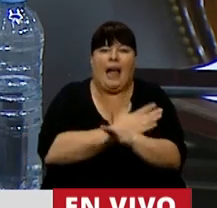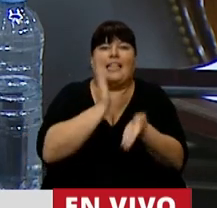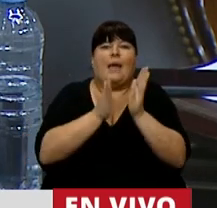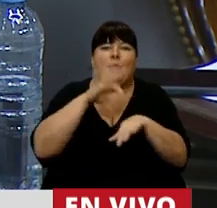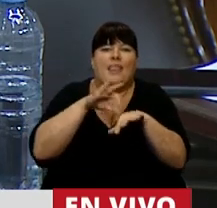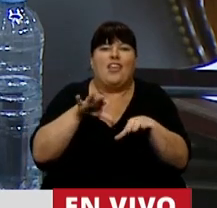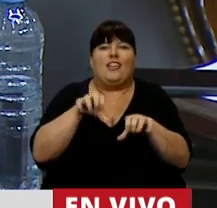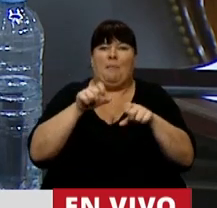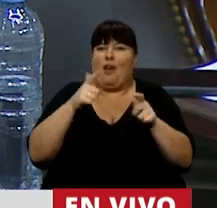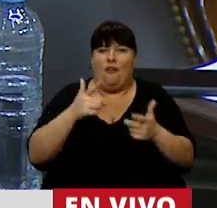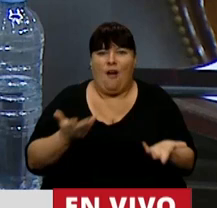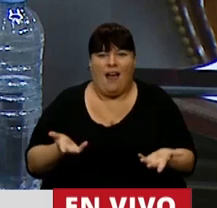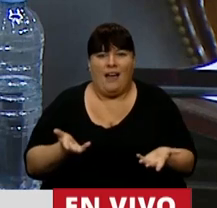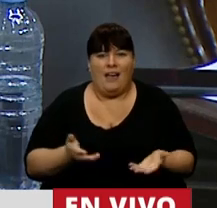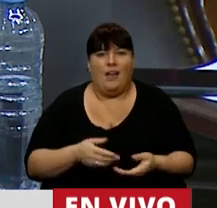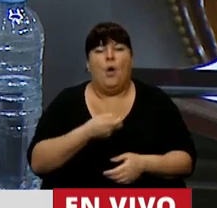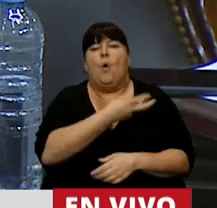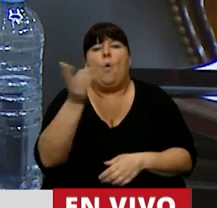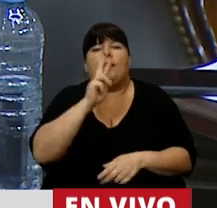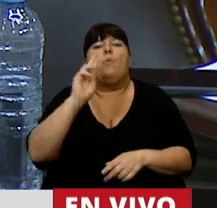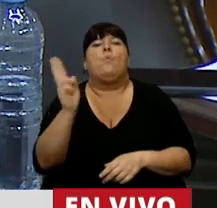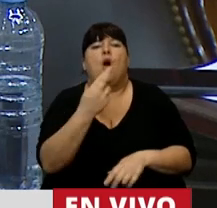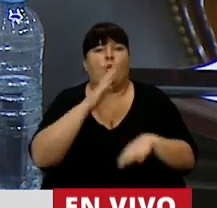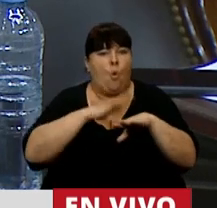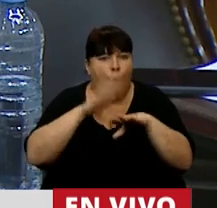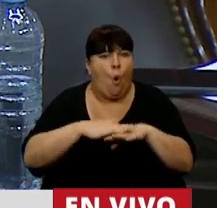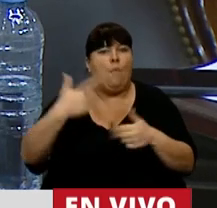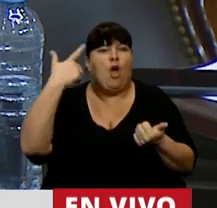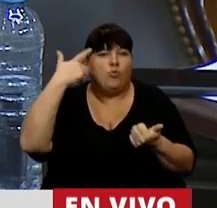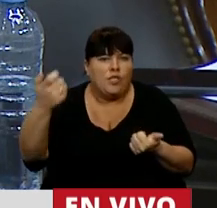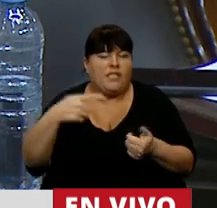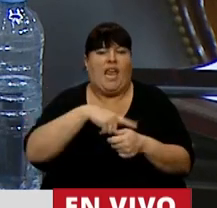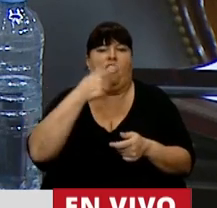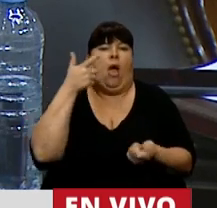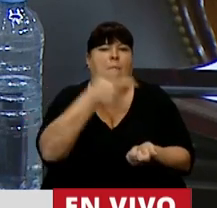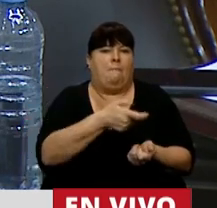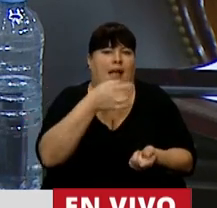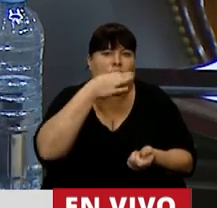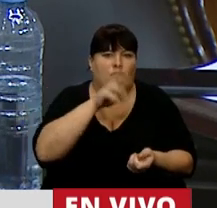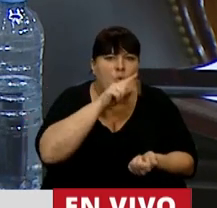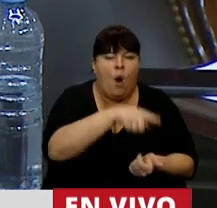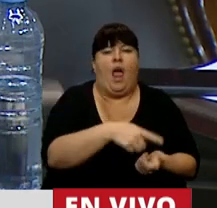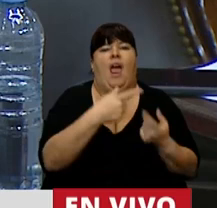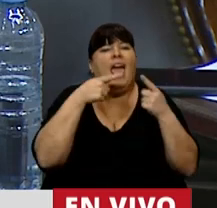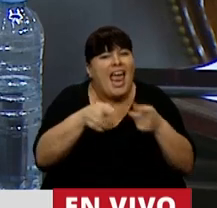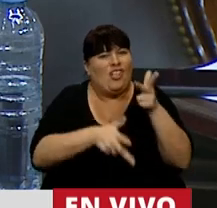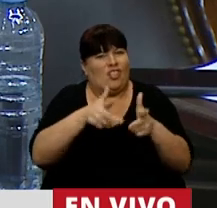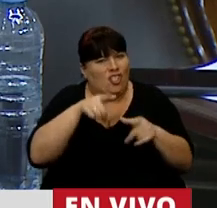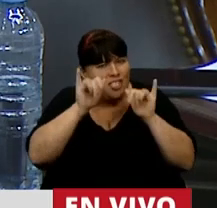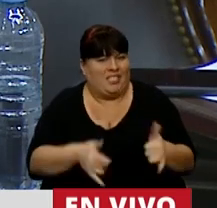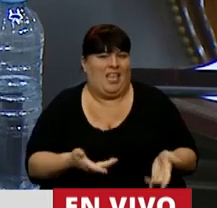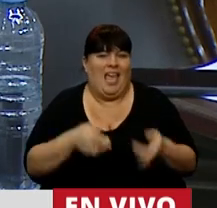médicos a tiempo. ¿Y cuántas mujeres mueren a causa de suicidios y femicidios? De esto hay que hablar.